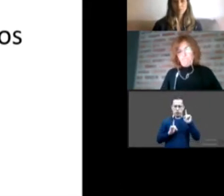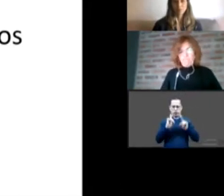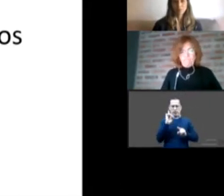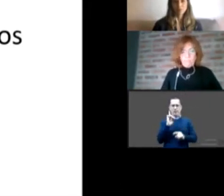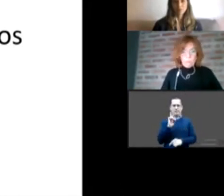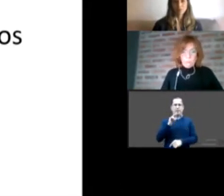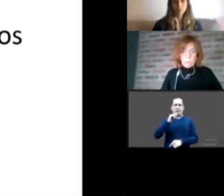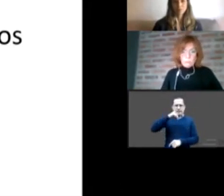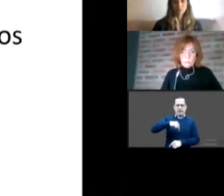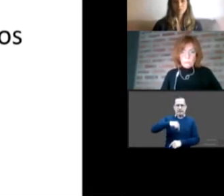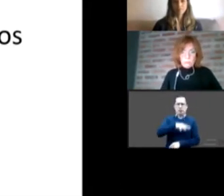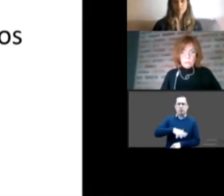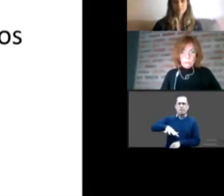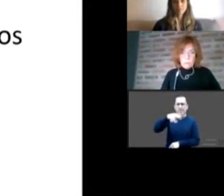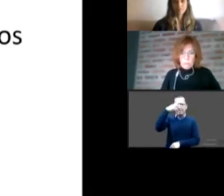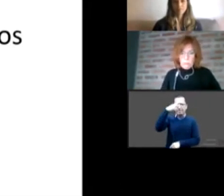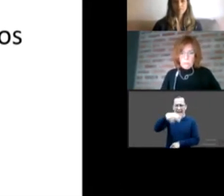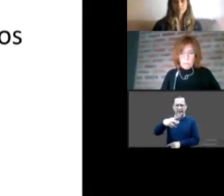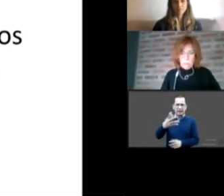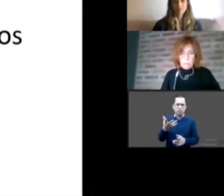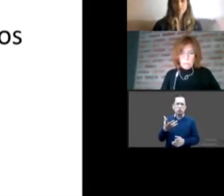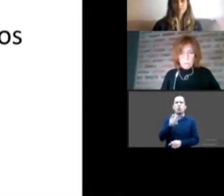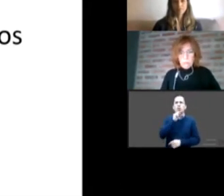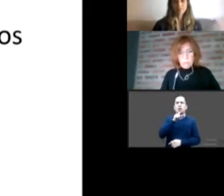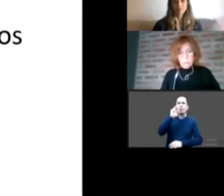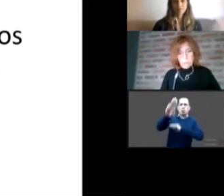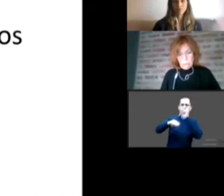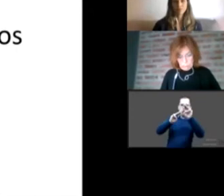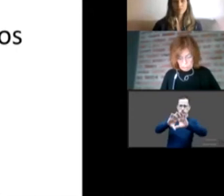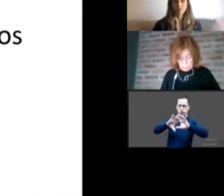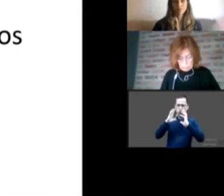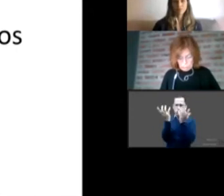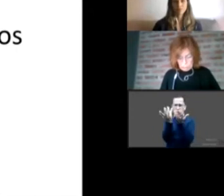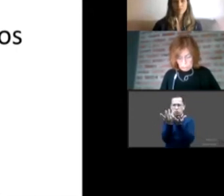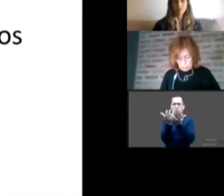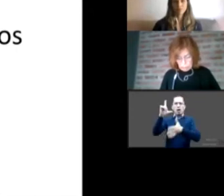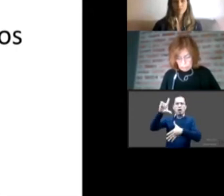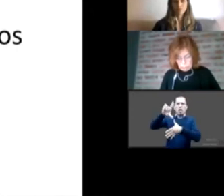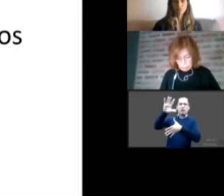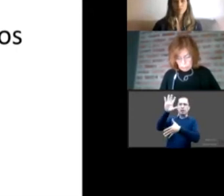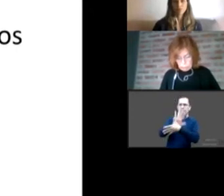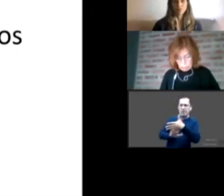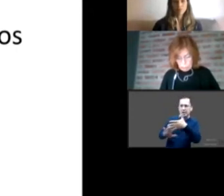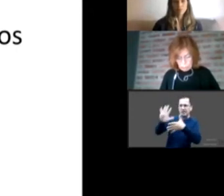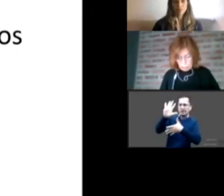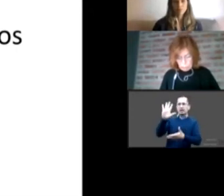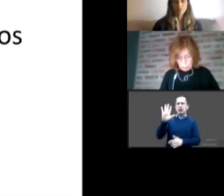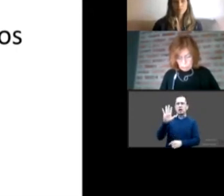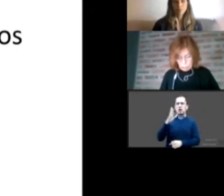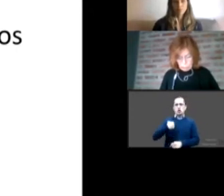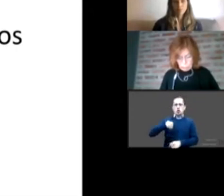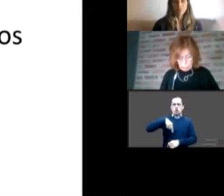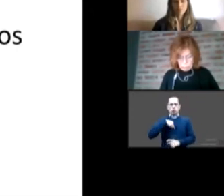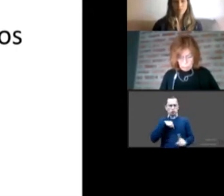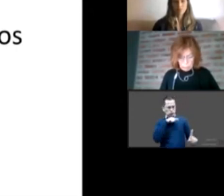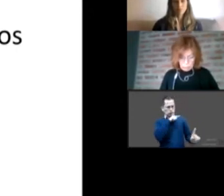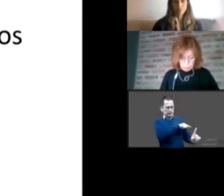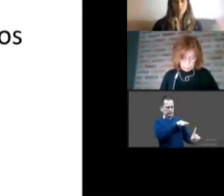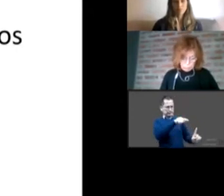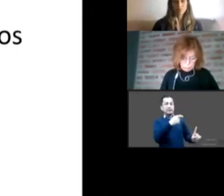como red, ¿cómo gestionamos su sufrimiento? ¿Cómo gestionamos el sufrimiento de los niños?